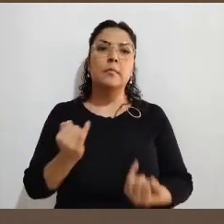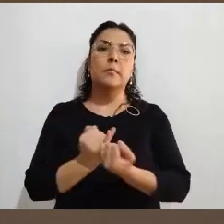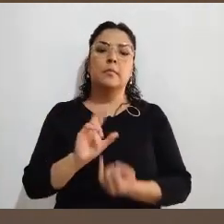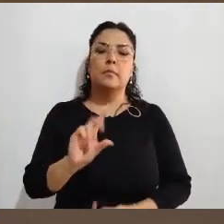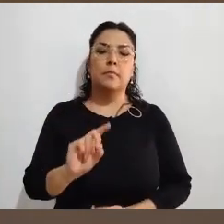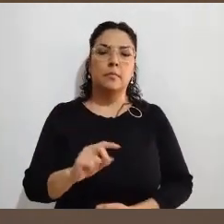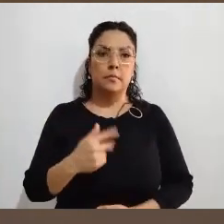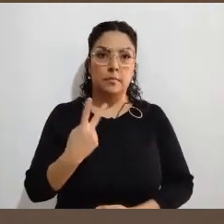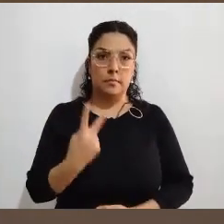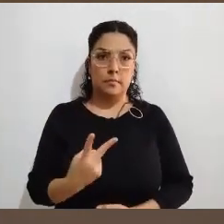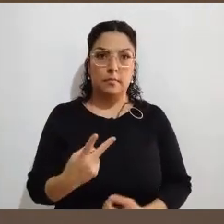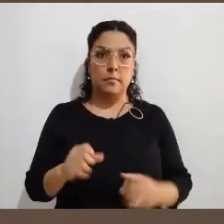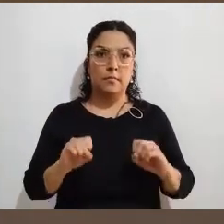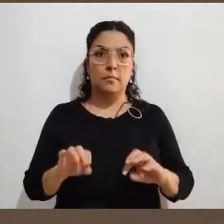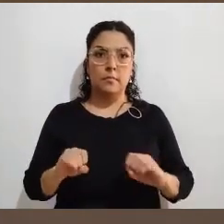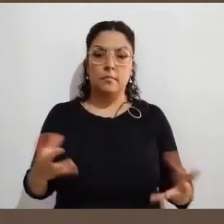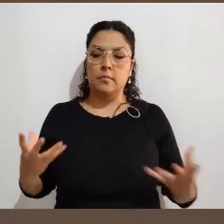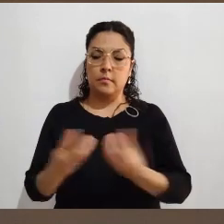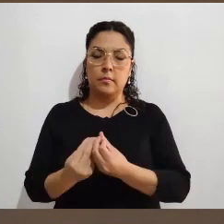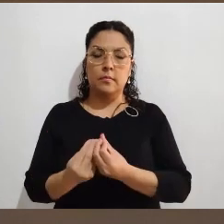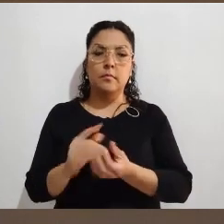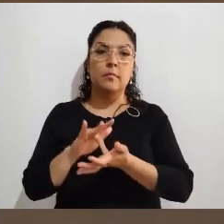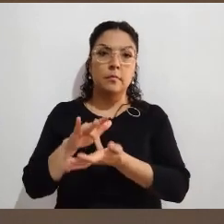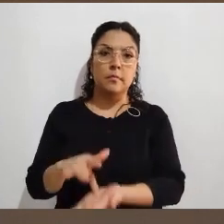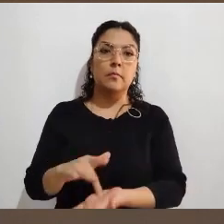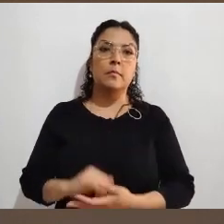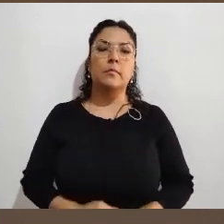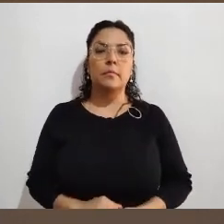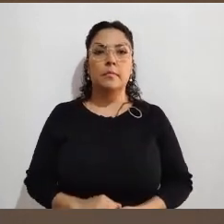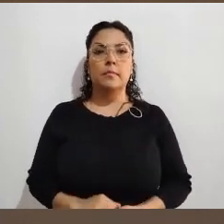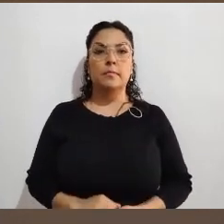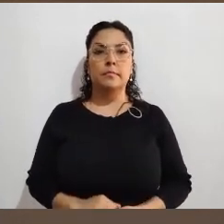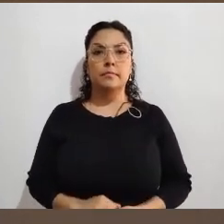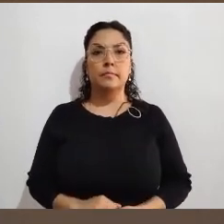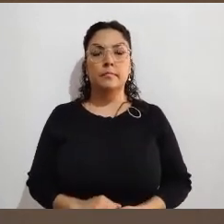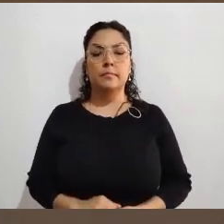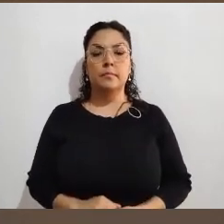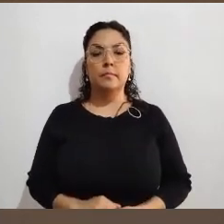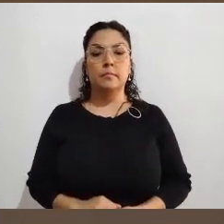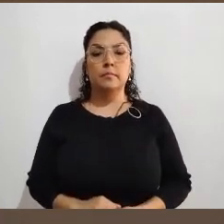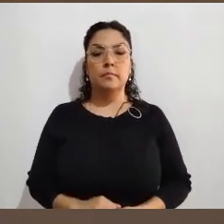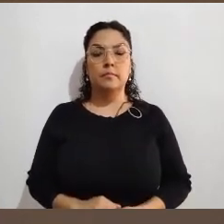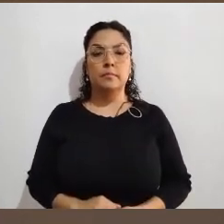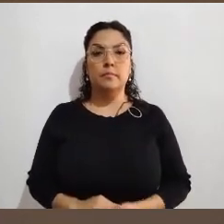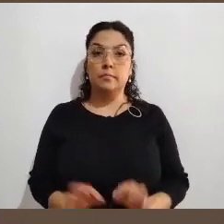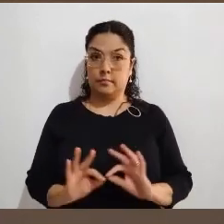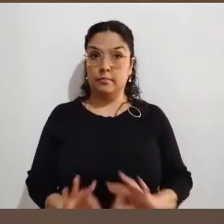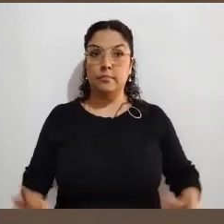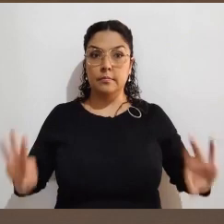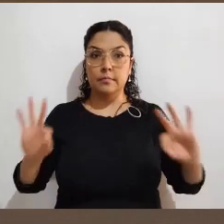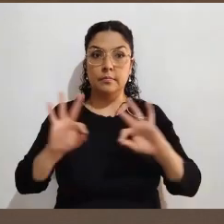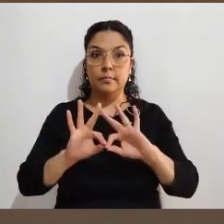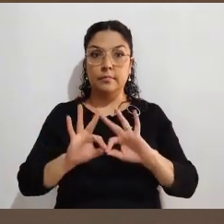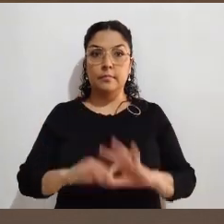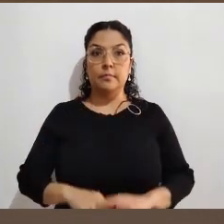32 organismos públicos locales electorales. En atención a ello y en mérito a que una de las, y es bien